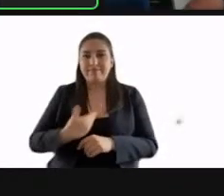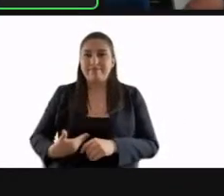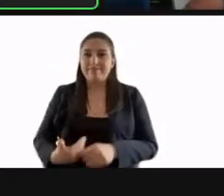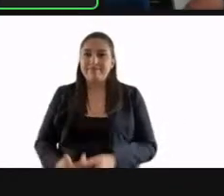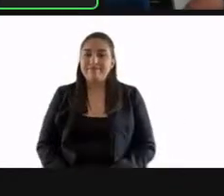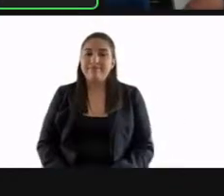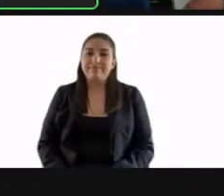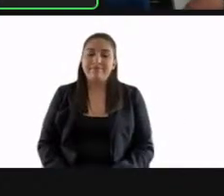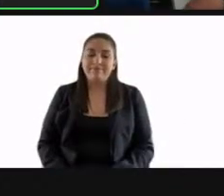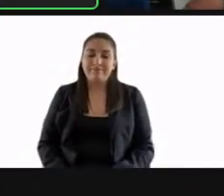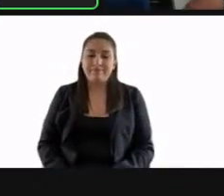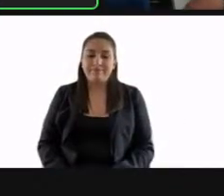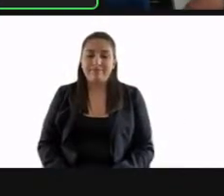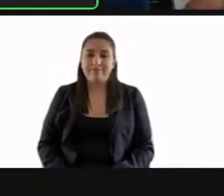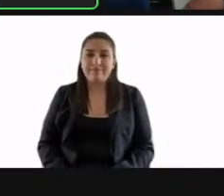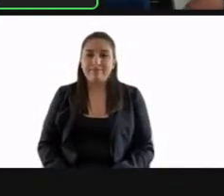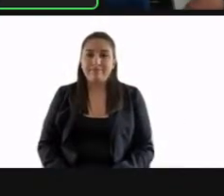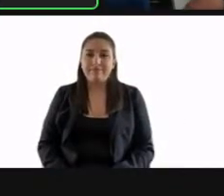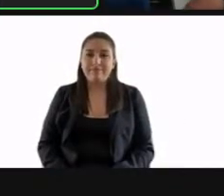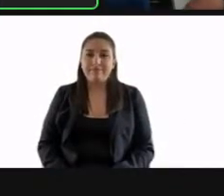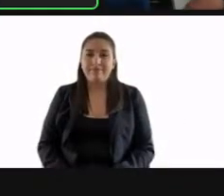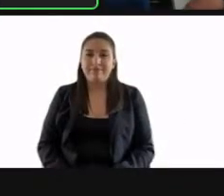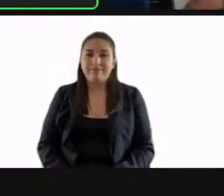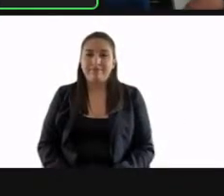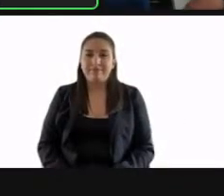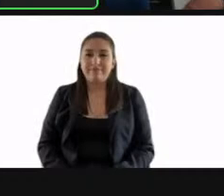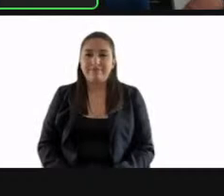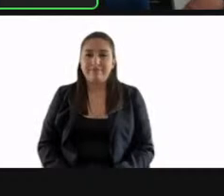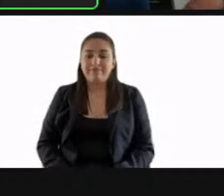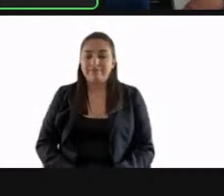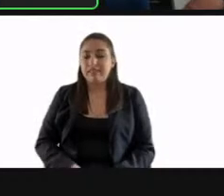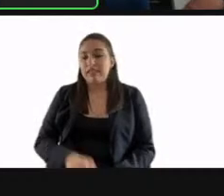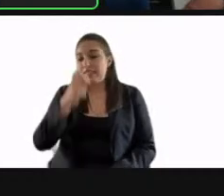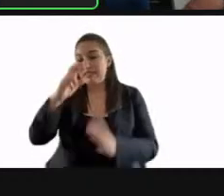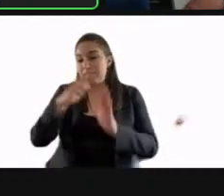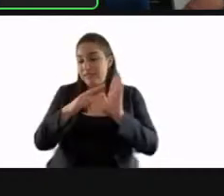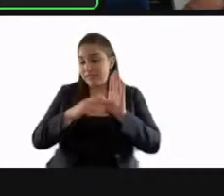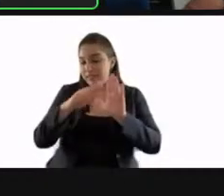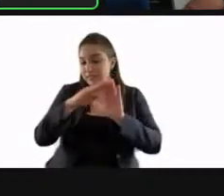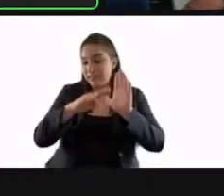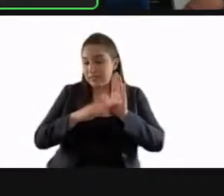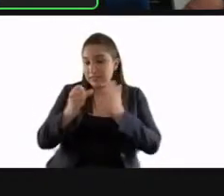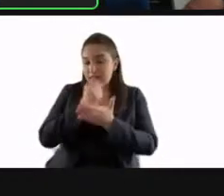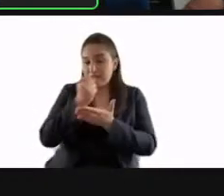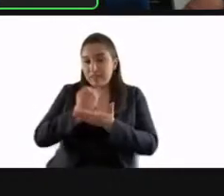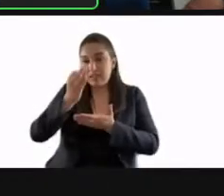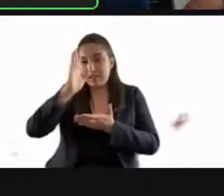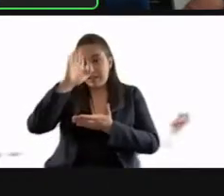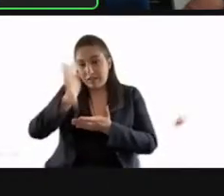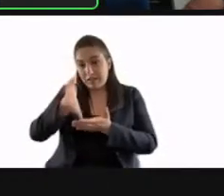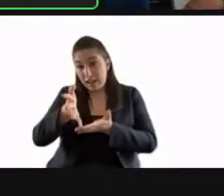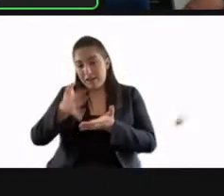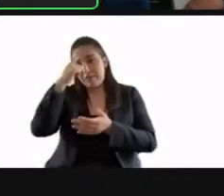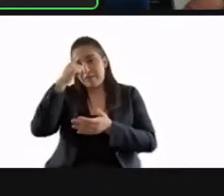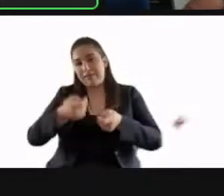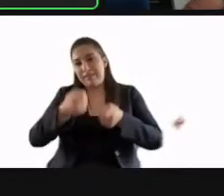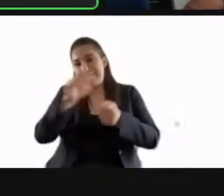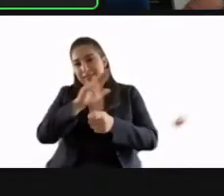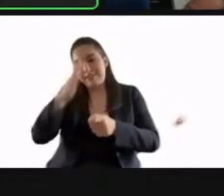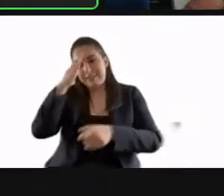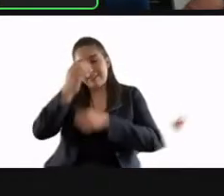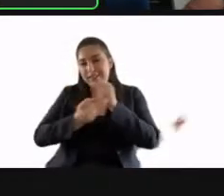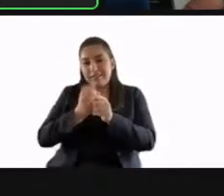Muchas gracias. Visto el resultado de la votación y toda vez que ha sido aprobada la convocatoria y bases para la entrega de la medalla al mérito periodístico del año 2022,